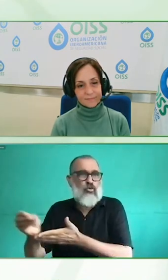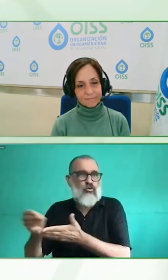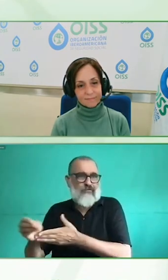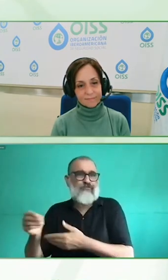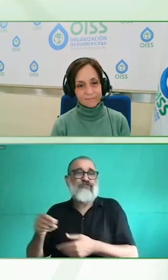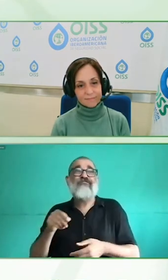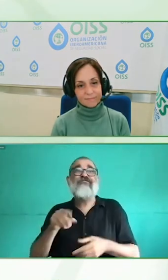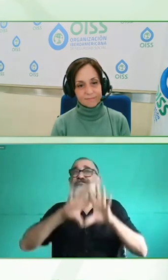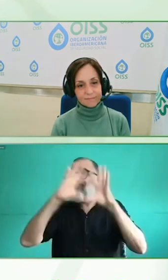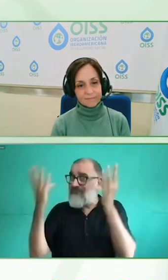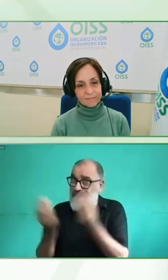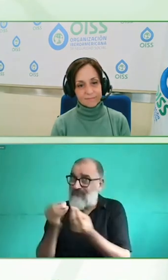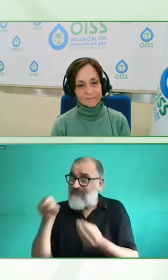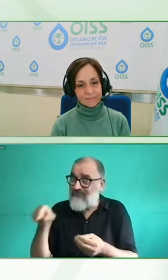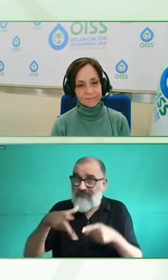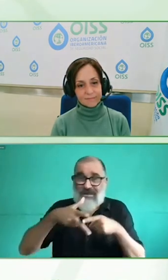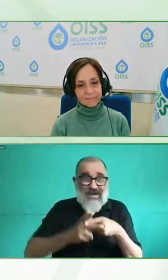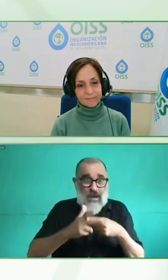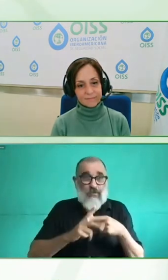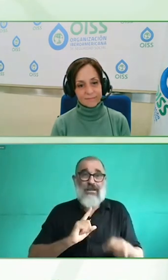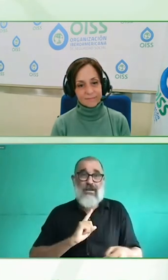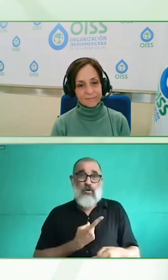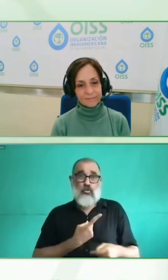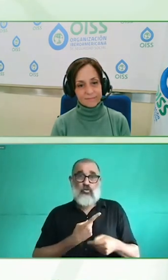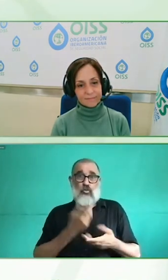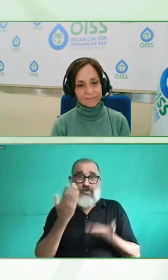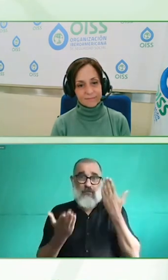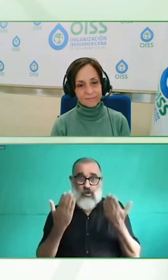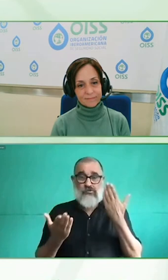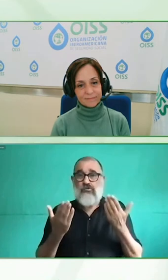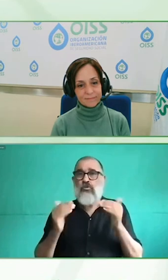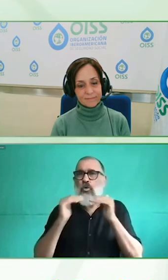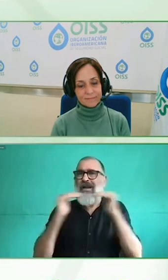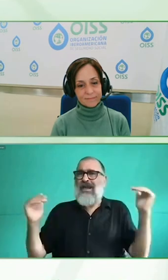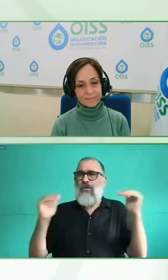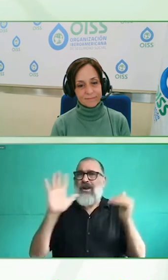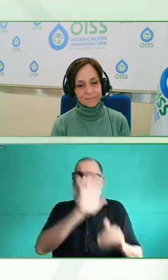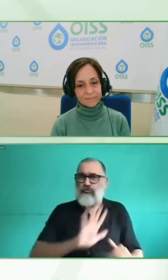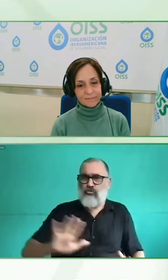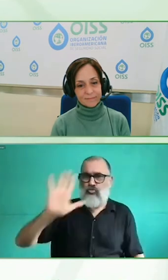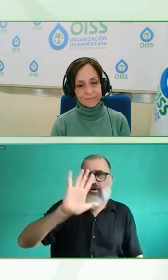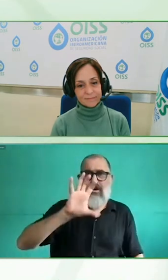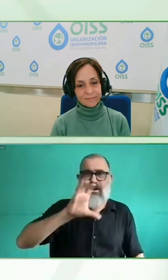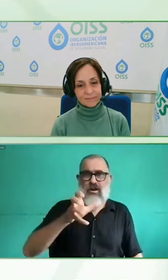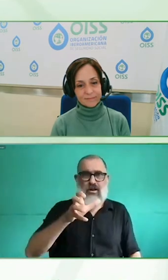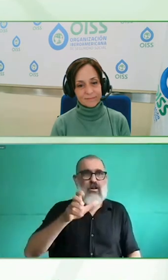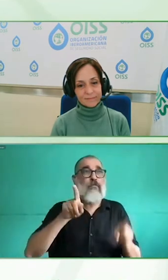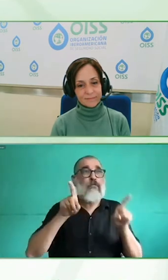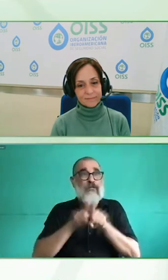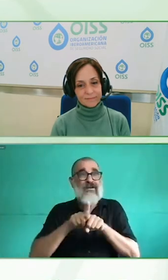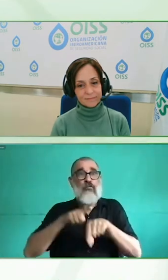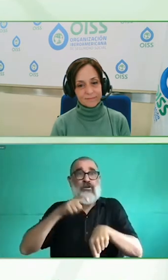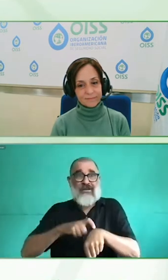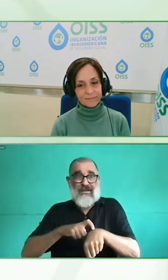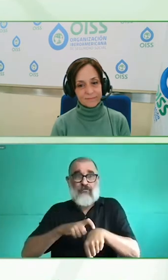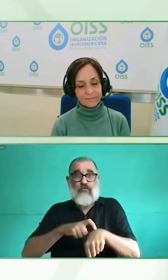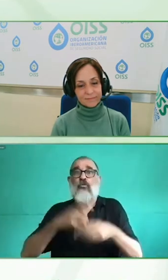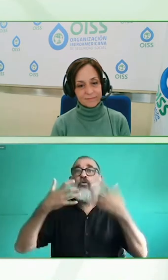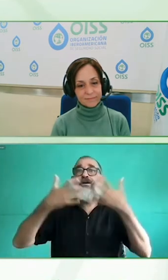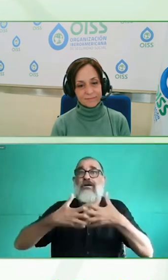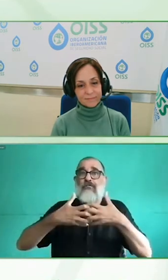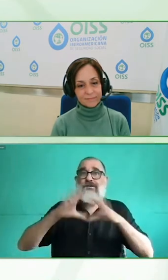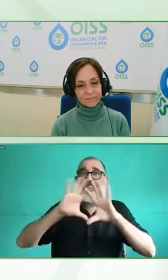de discapacidad país por país. Y como mencioné inicialmente en la red mundial no